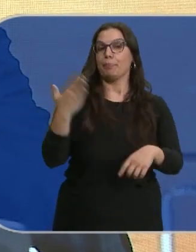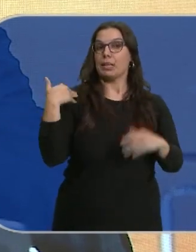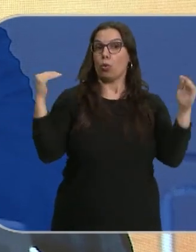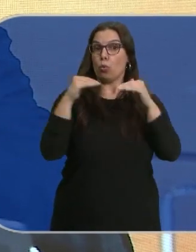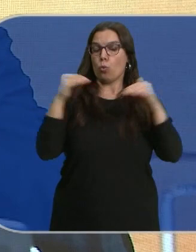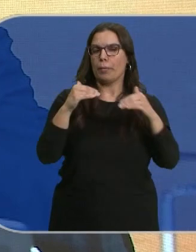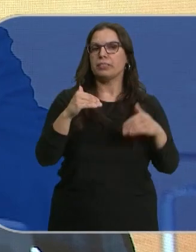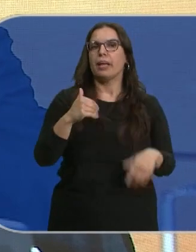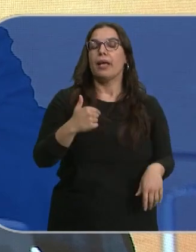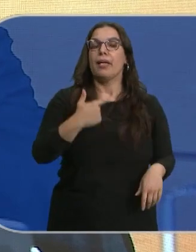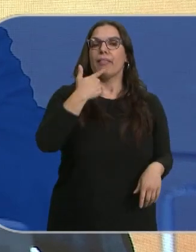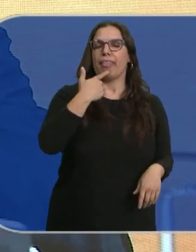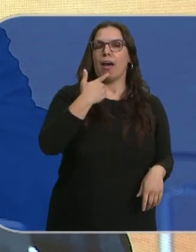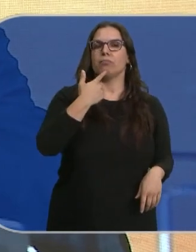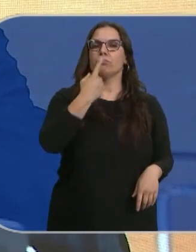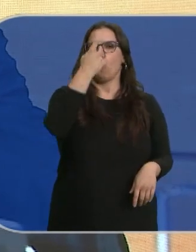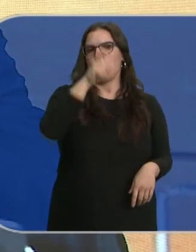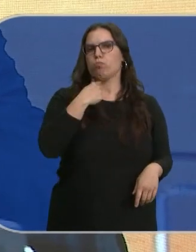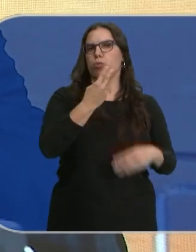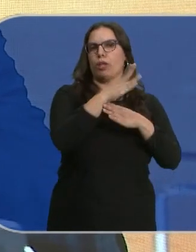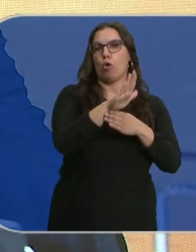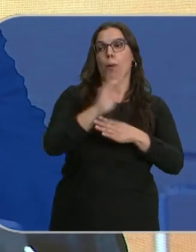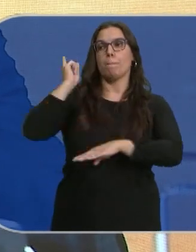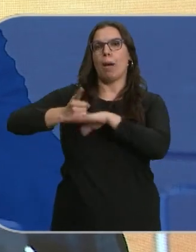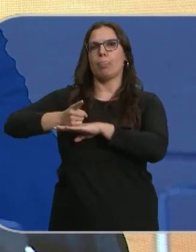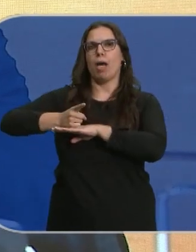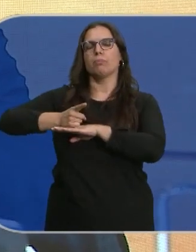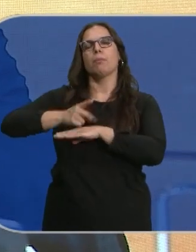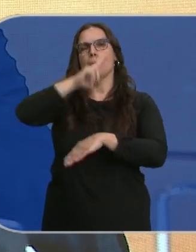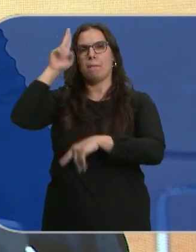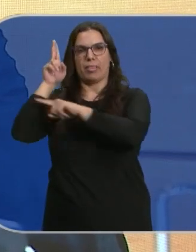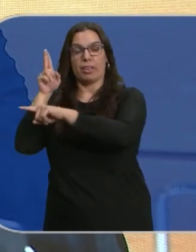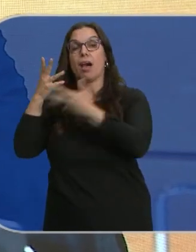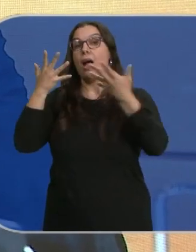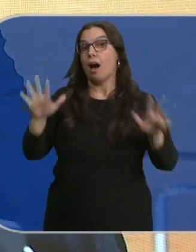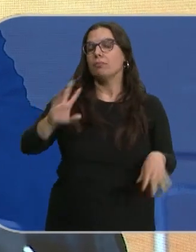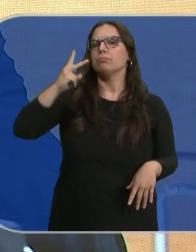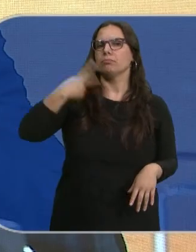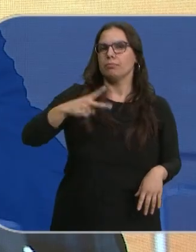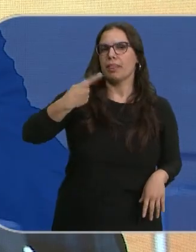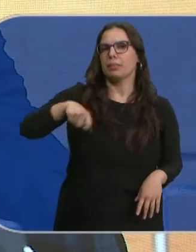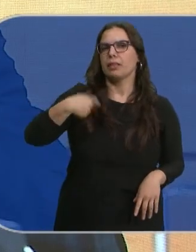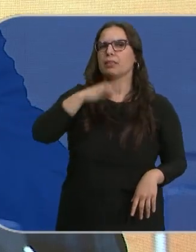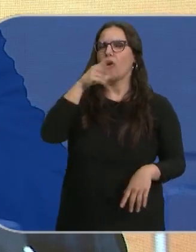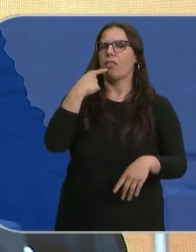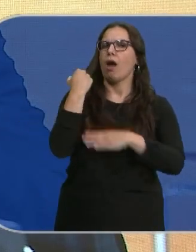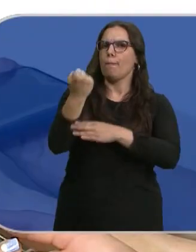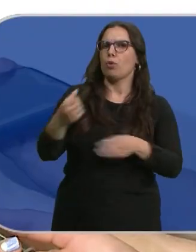aseguraba que Génova, sede del PP nacional, estaba controlando los tiempos. García Gallardo se pone ahora del lado del portavoz del Ejecutivo.